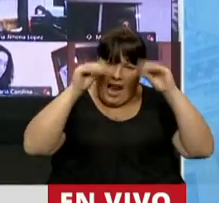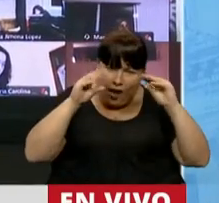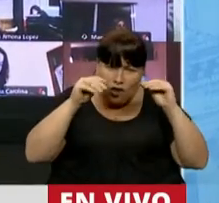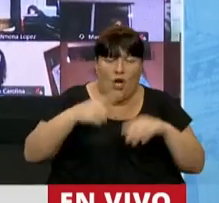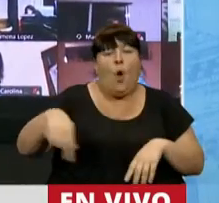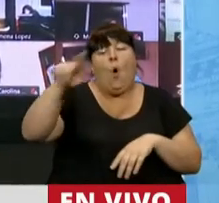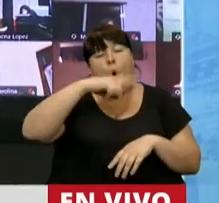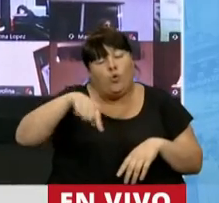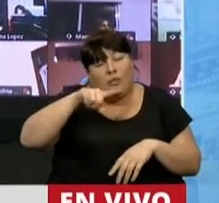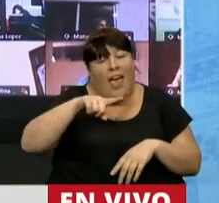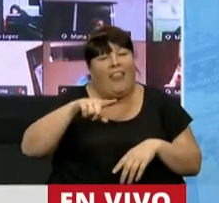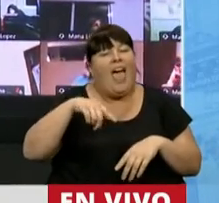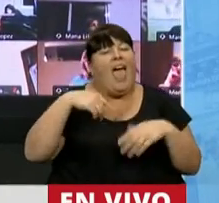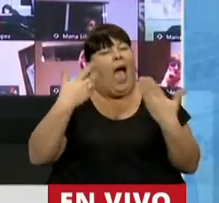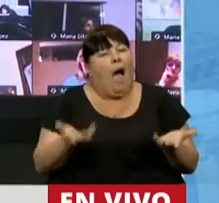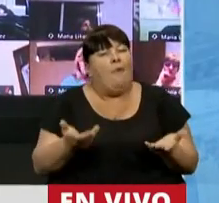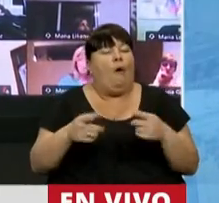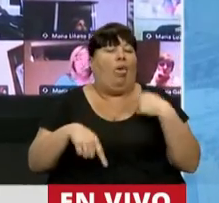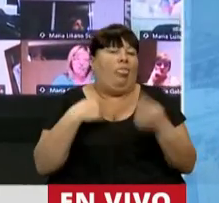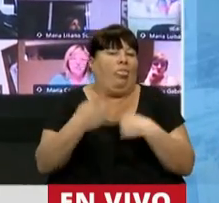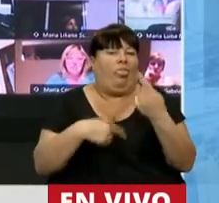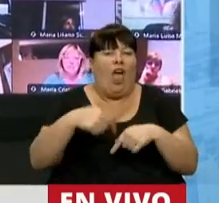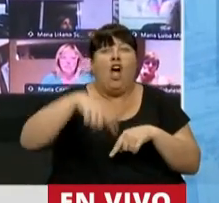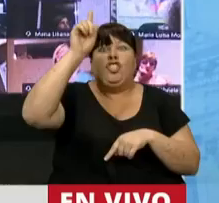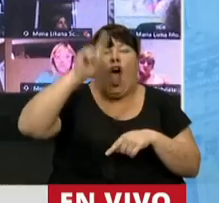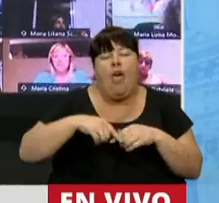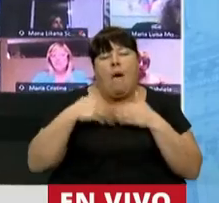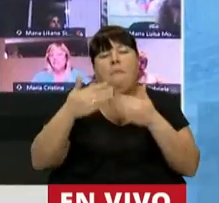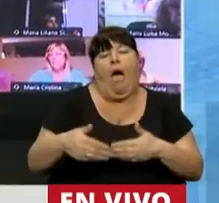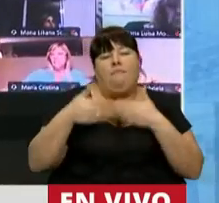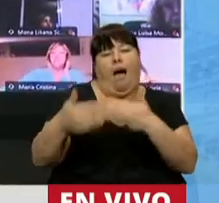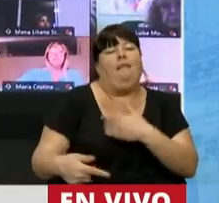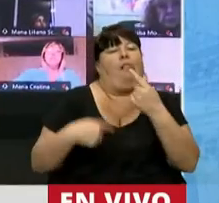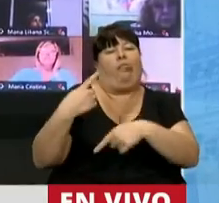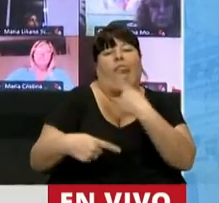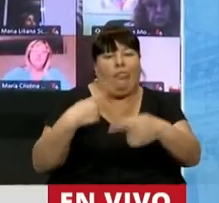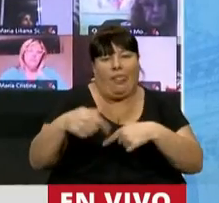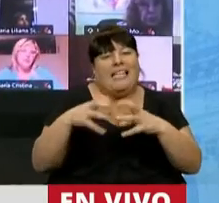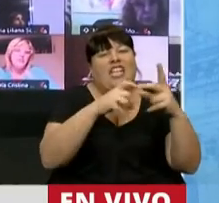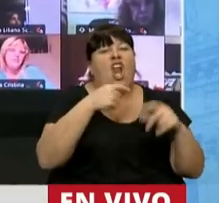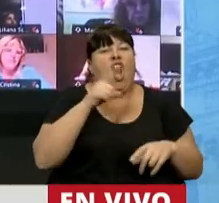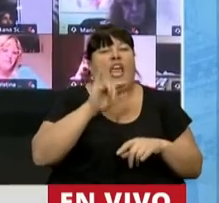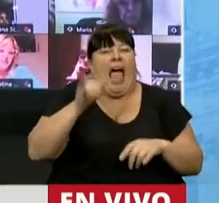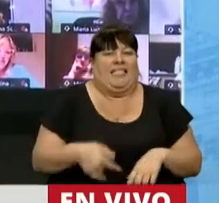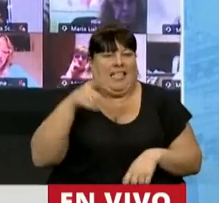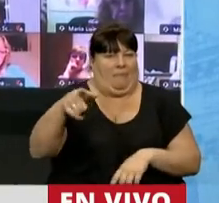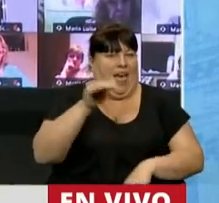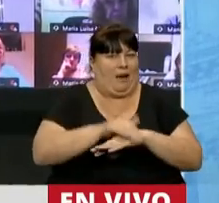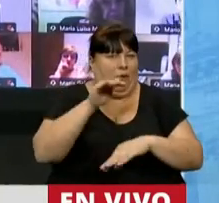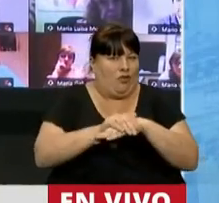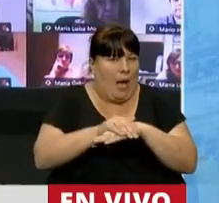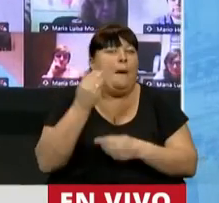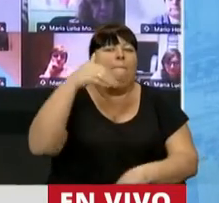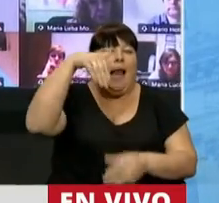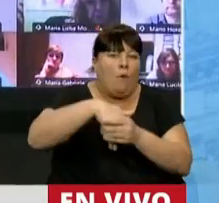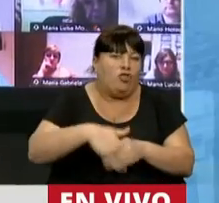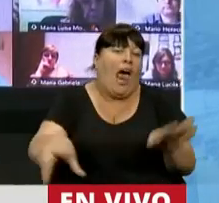y que ustedes se han encargado de bicicletear todo el día, dilatando esta sesión, para no asumir su responsabilidad de